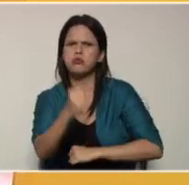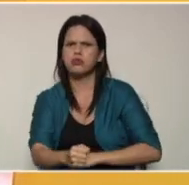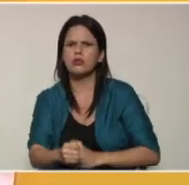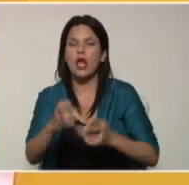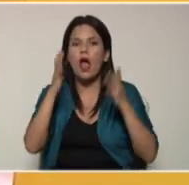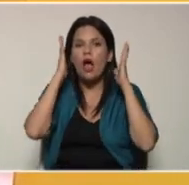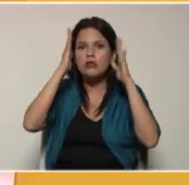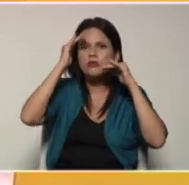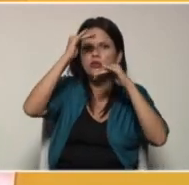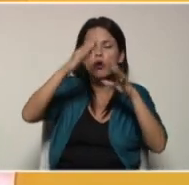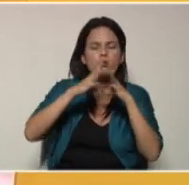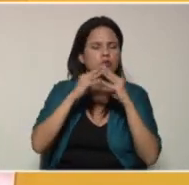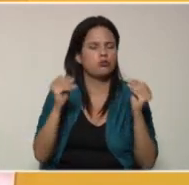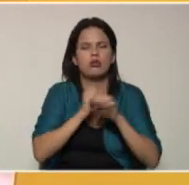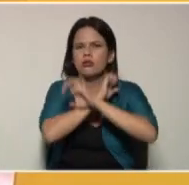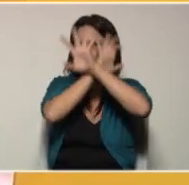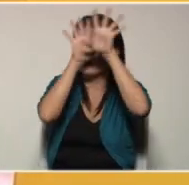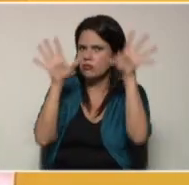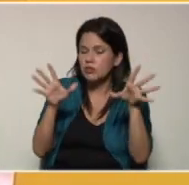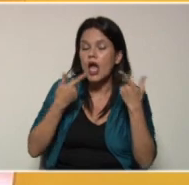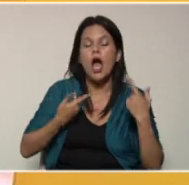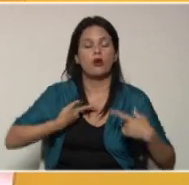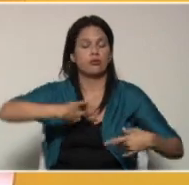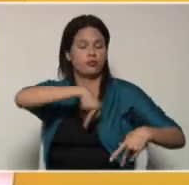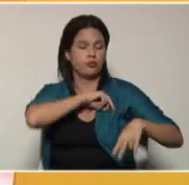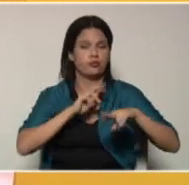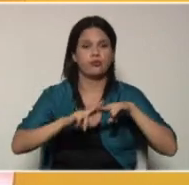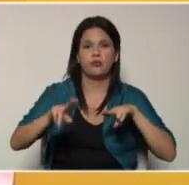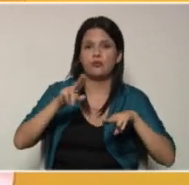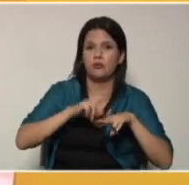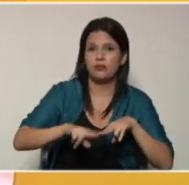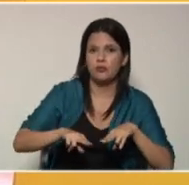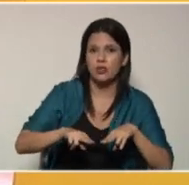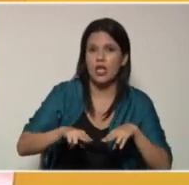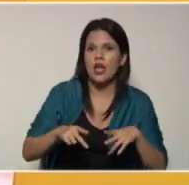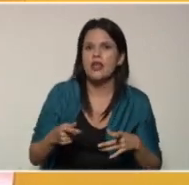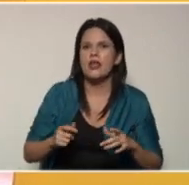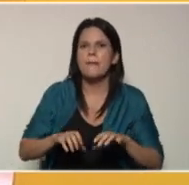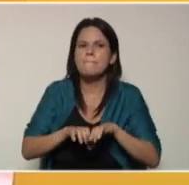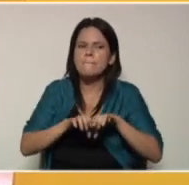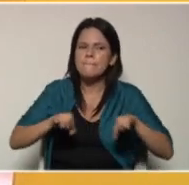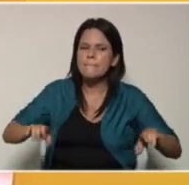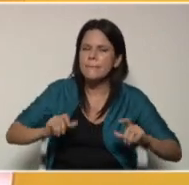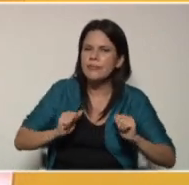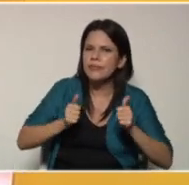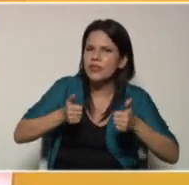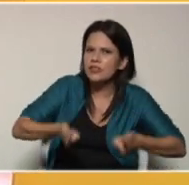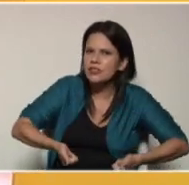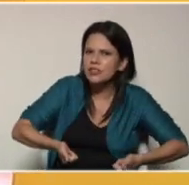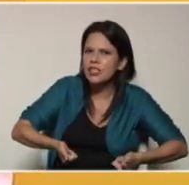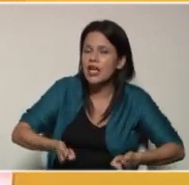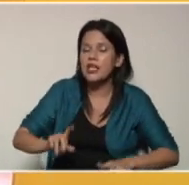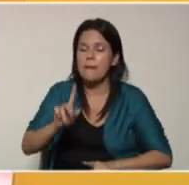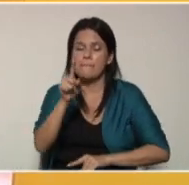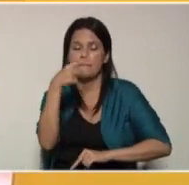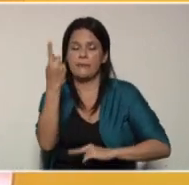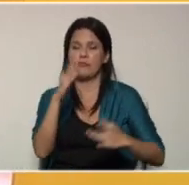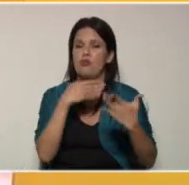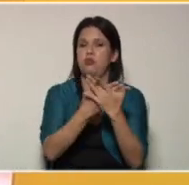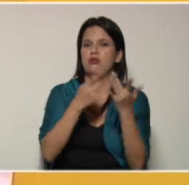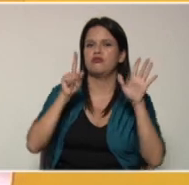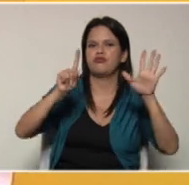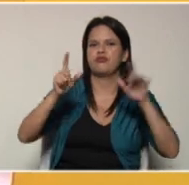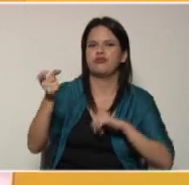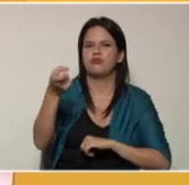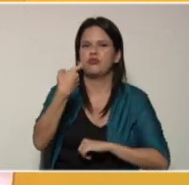atención, como todas las mañanas, a nuestros niños y niñas del nivel de educación inicial y educación primaria. Por